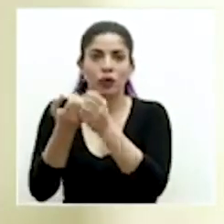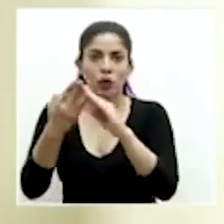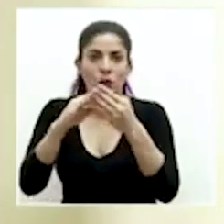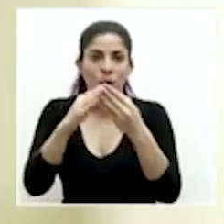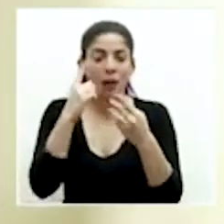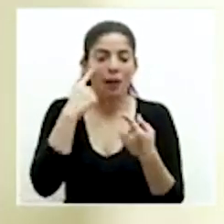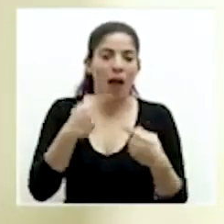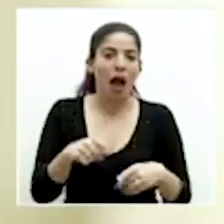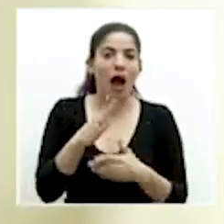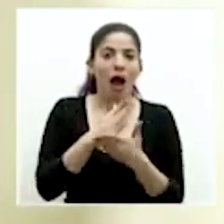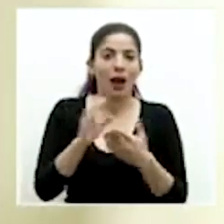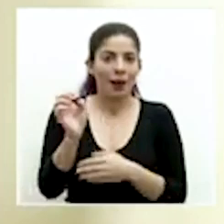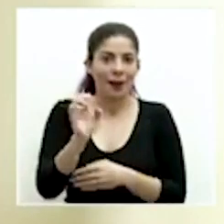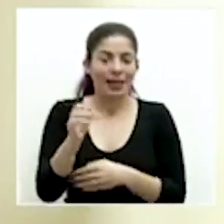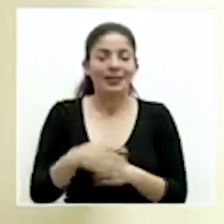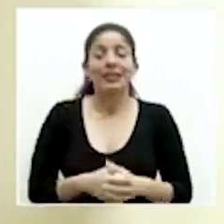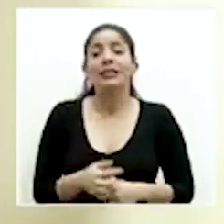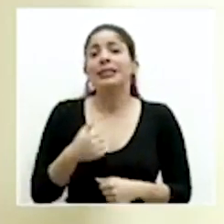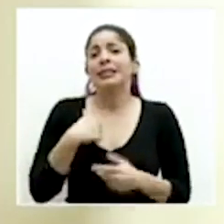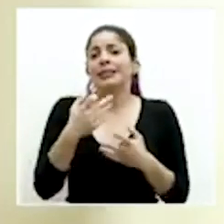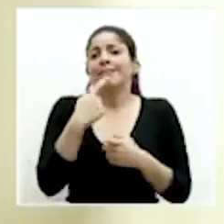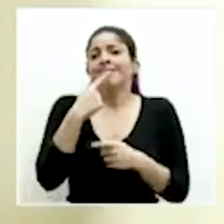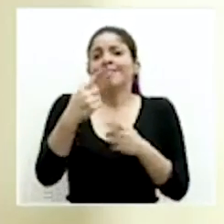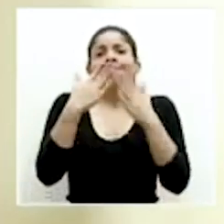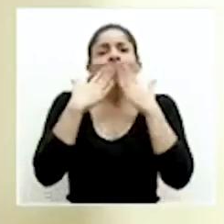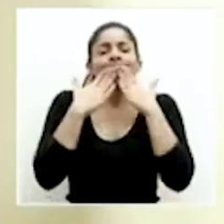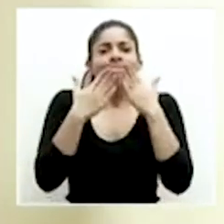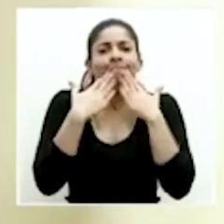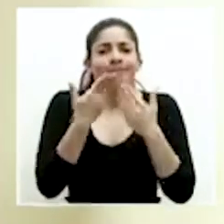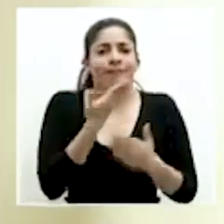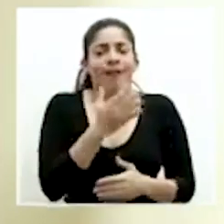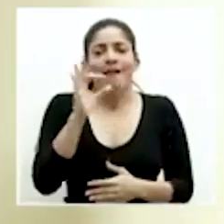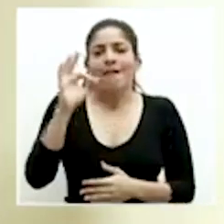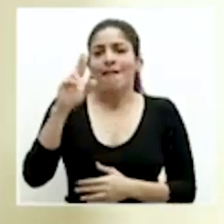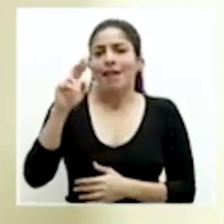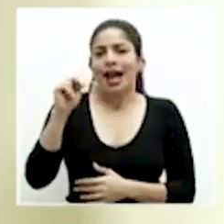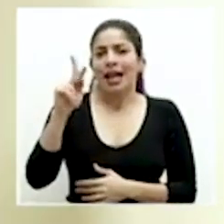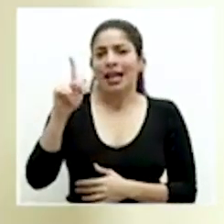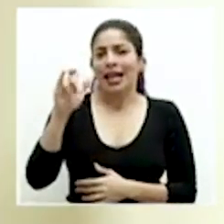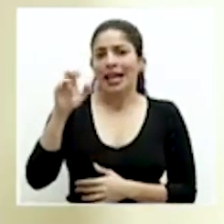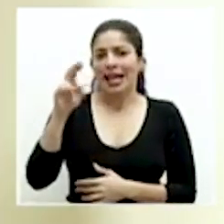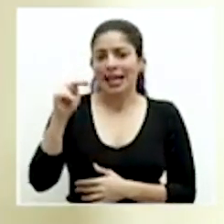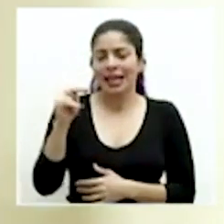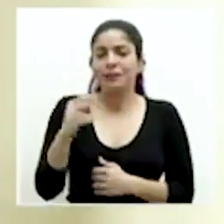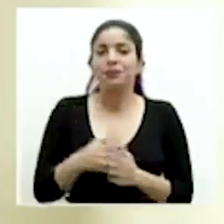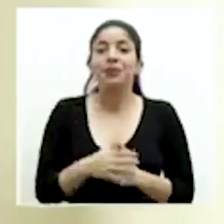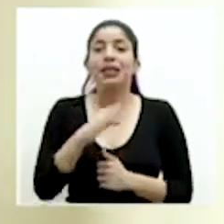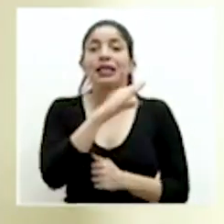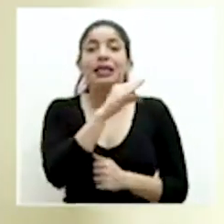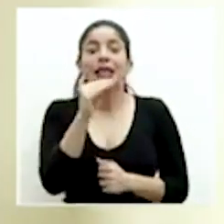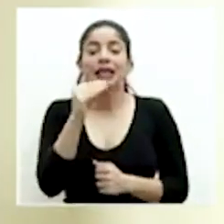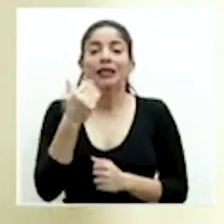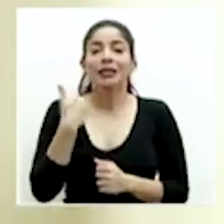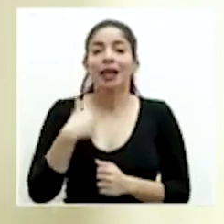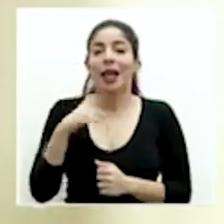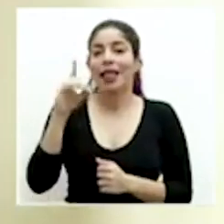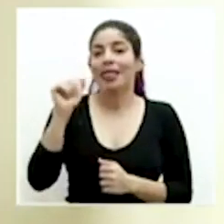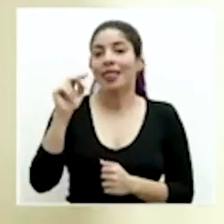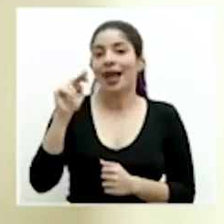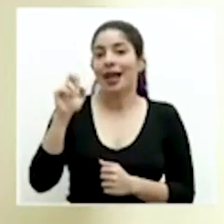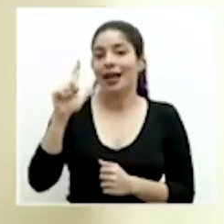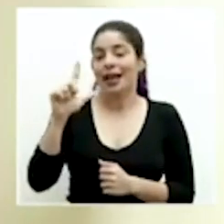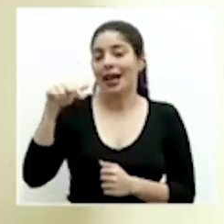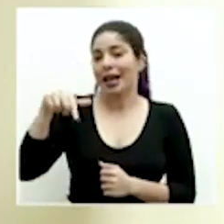situaciones de emergencia. Yo quiero agradecer a don Franklin y a don Daniel Quesada